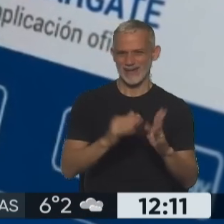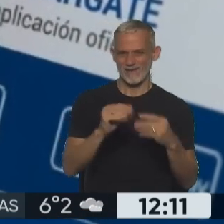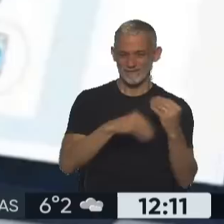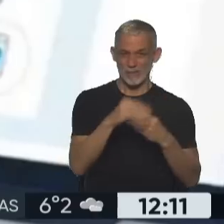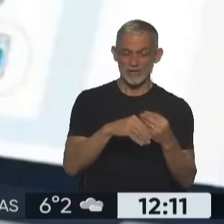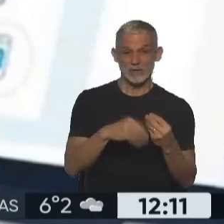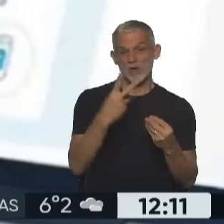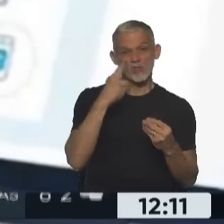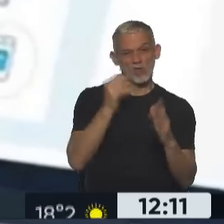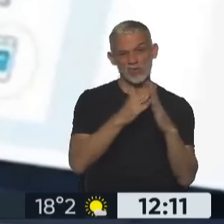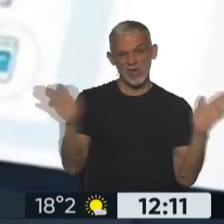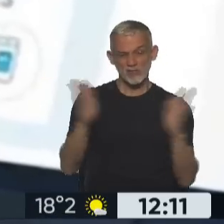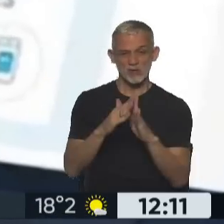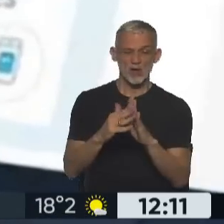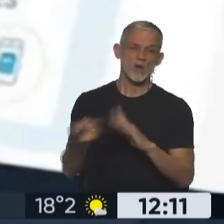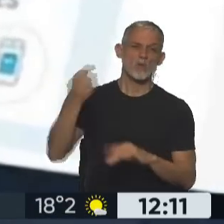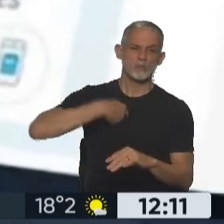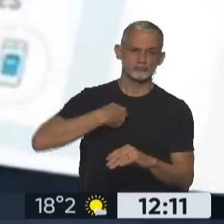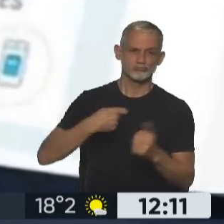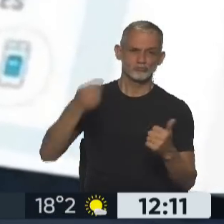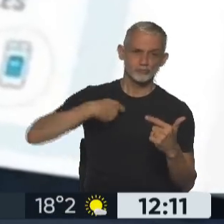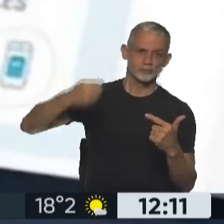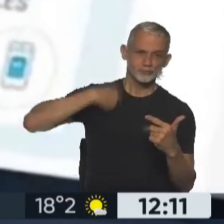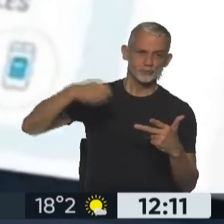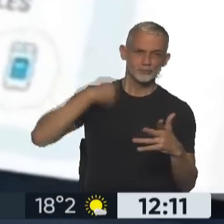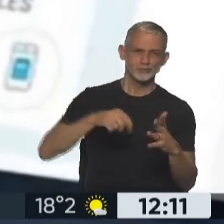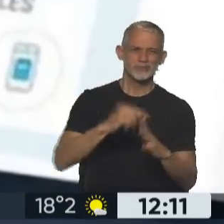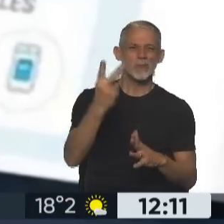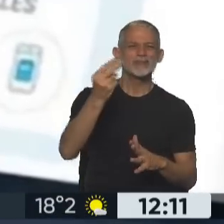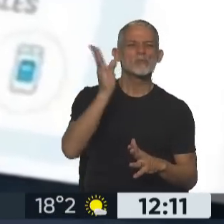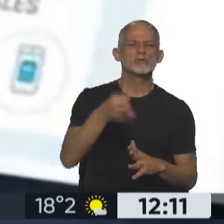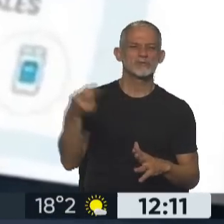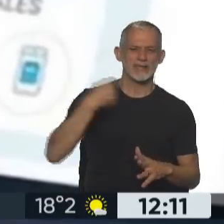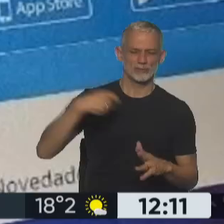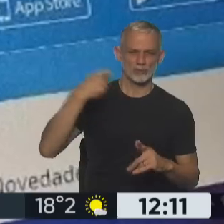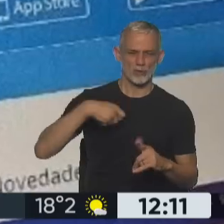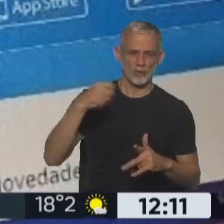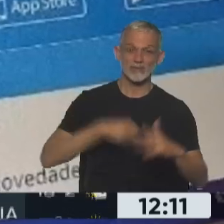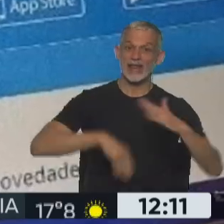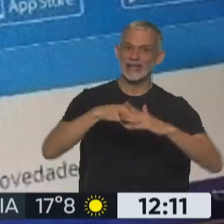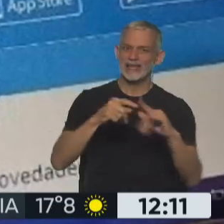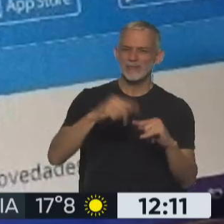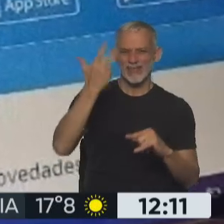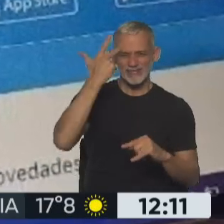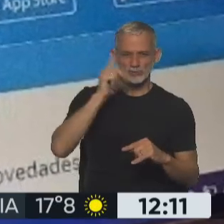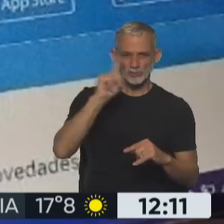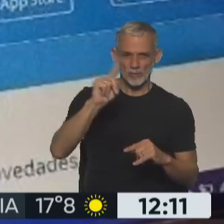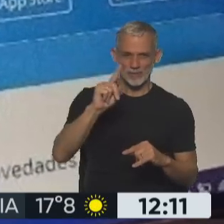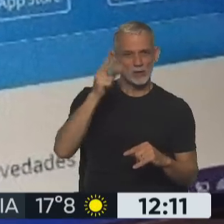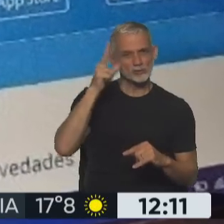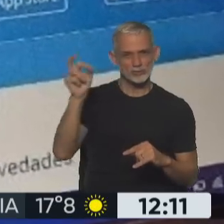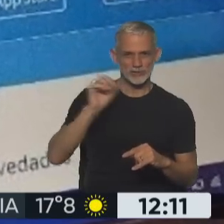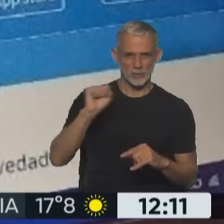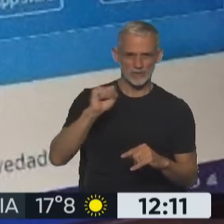las 48 horas se le hace un reintegro de este recupero del IVA con este límite de 18.800